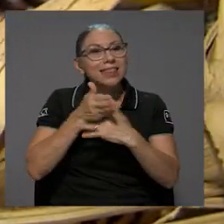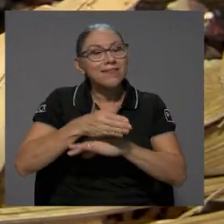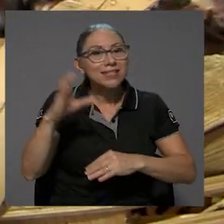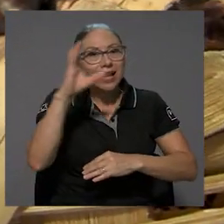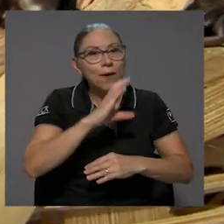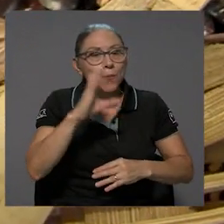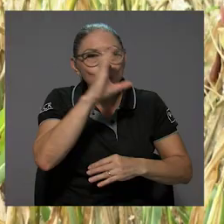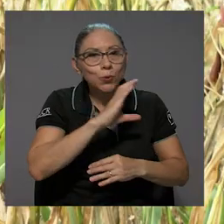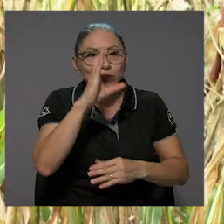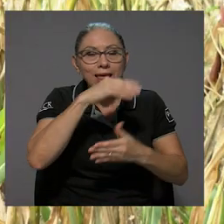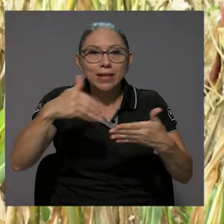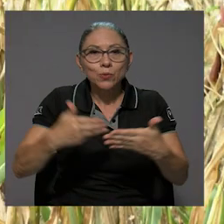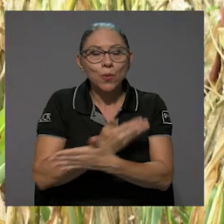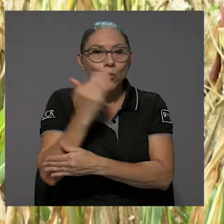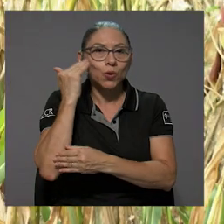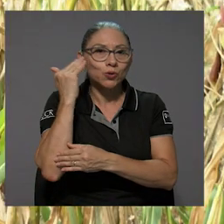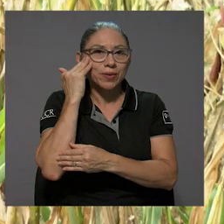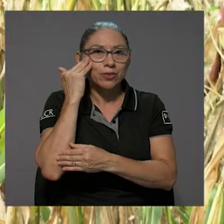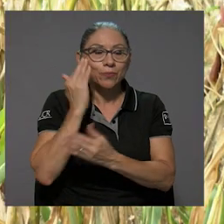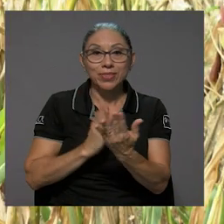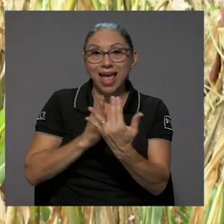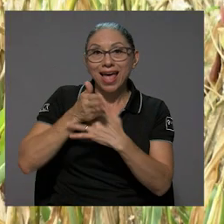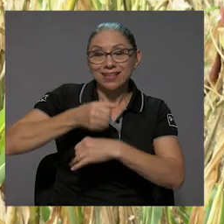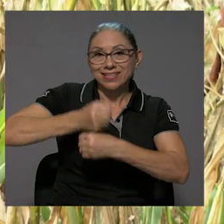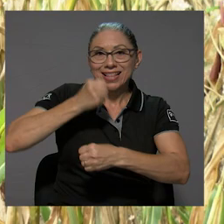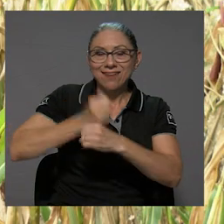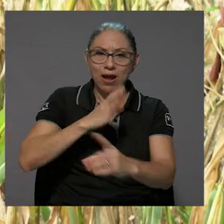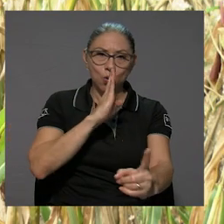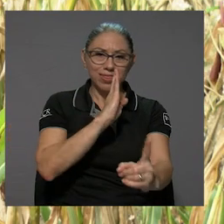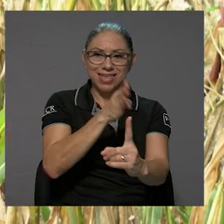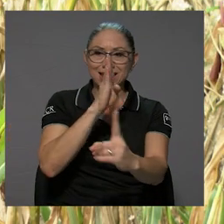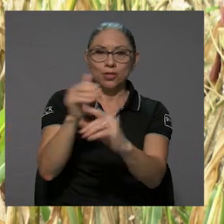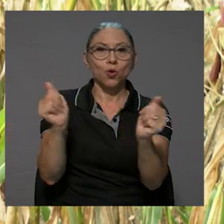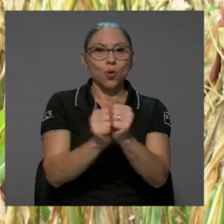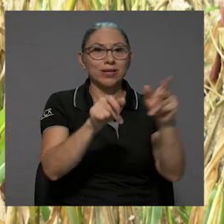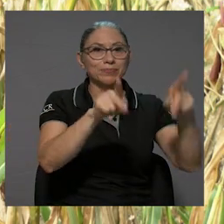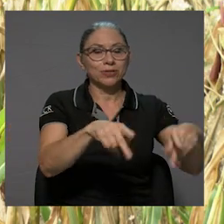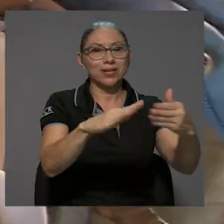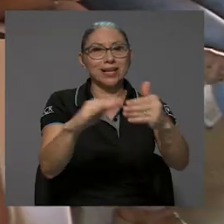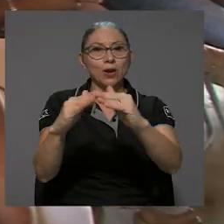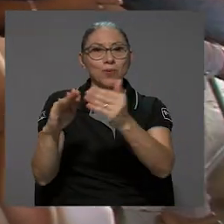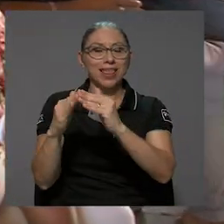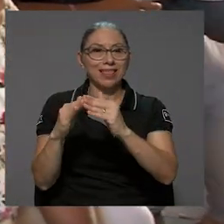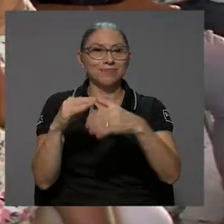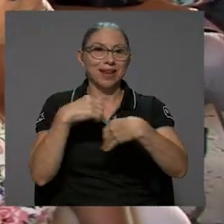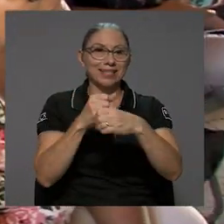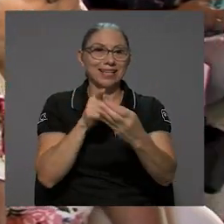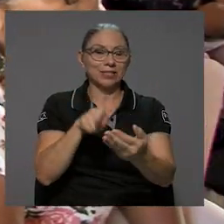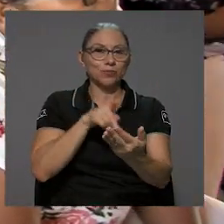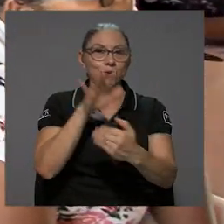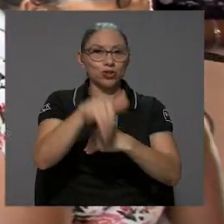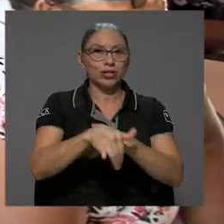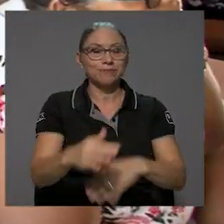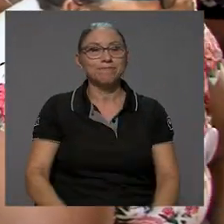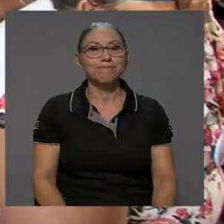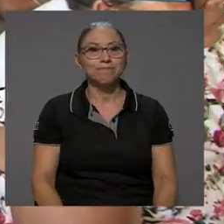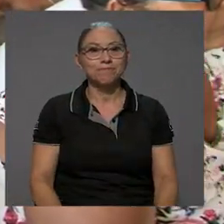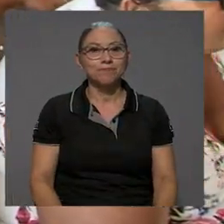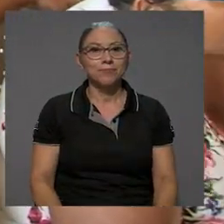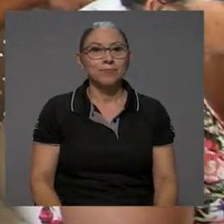búsqueda de nuevos conocimientos y mediante el trabajo directo con las comunidades a través de los proyectos de extranjería.